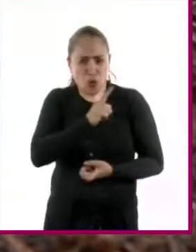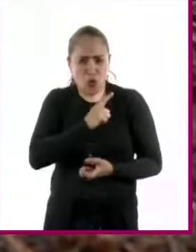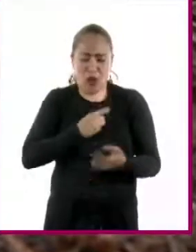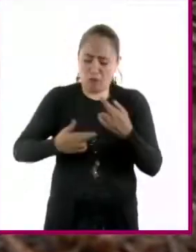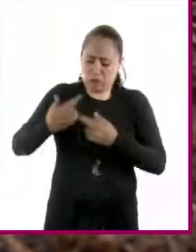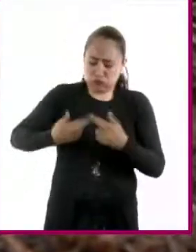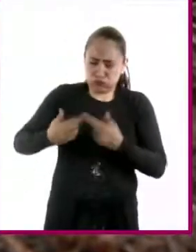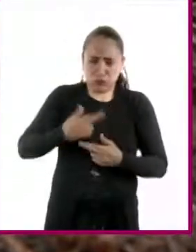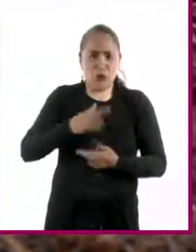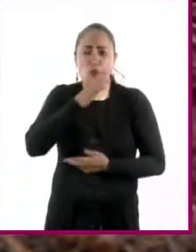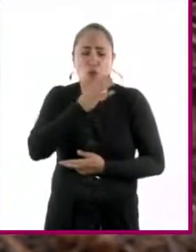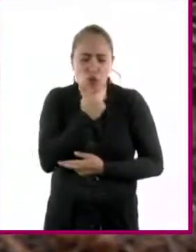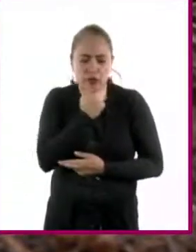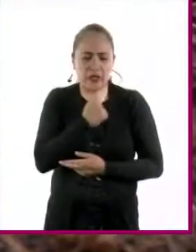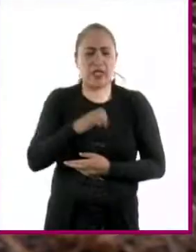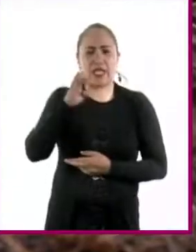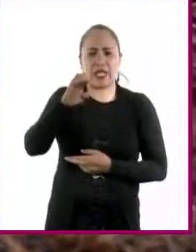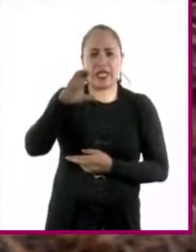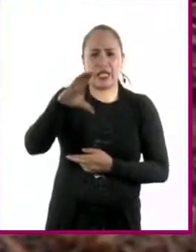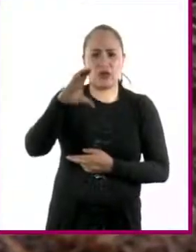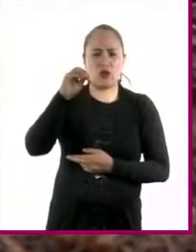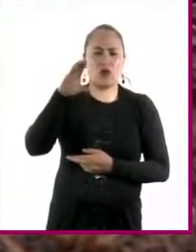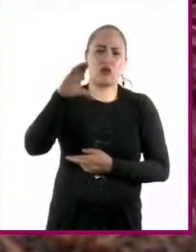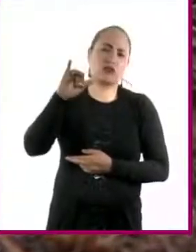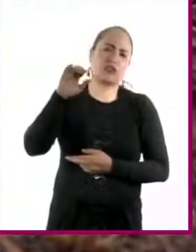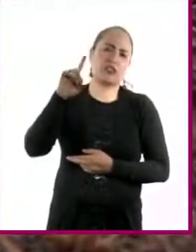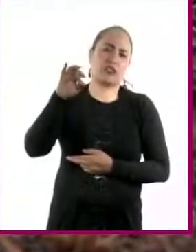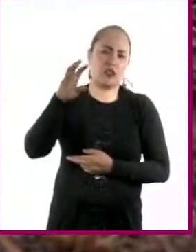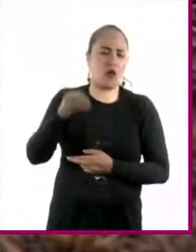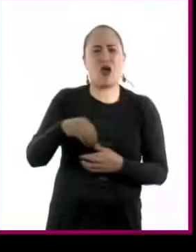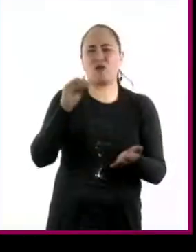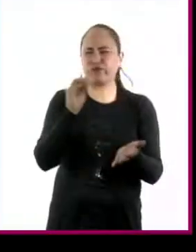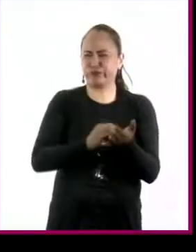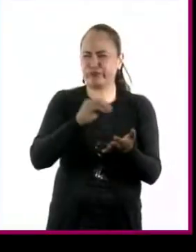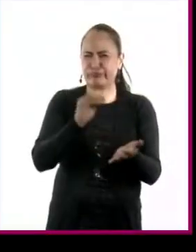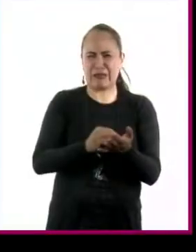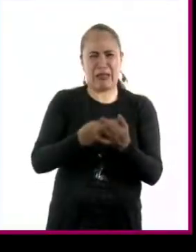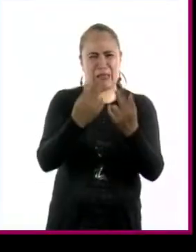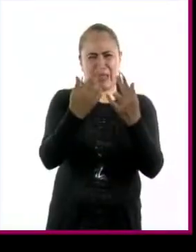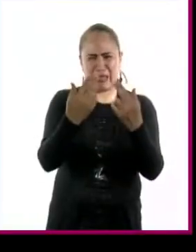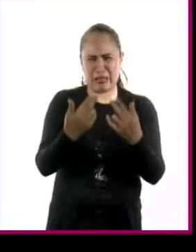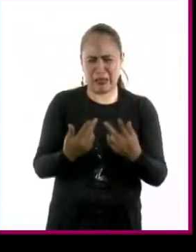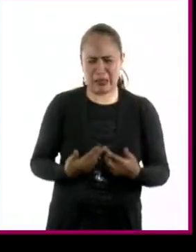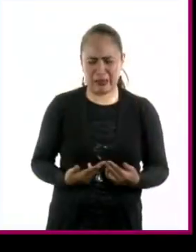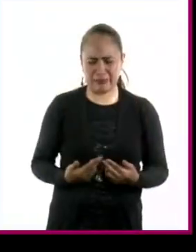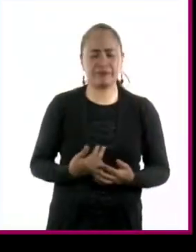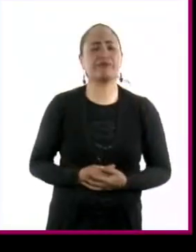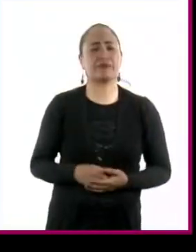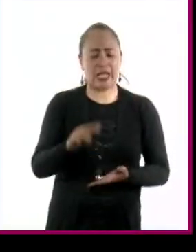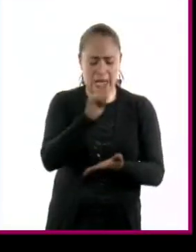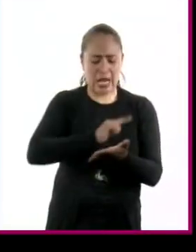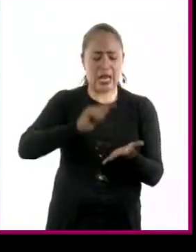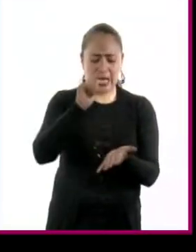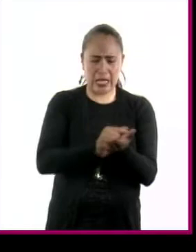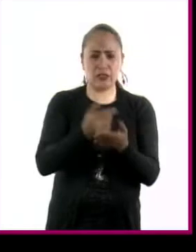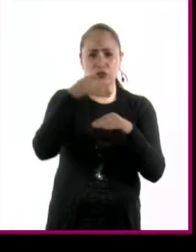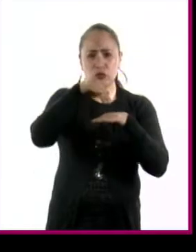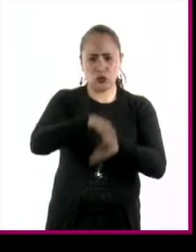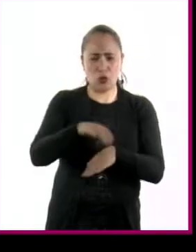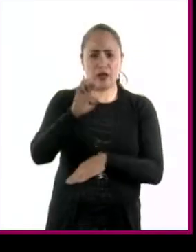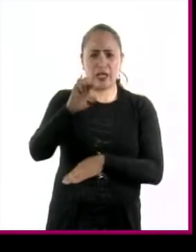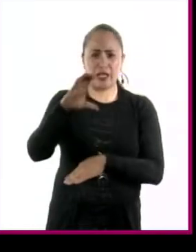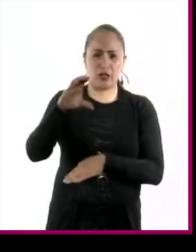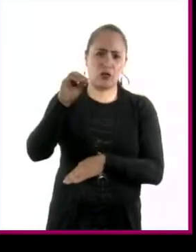Un ecocidio es aquel que causa daños graves y duraderos al medio ambiente. La importancia de reconocer una ley de ecocidio es que las